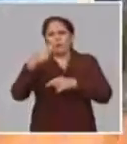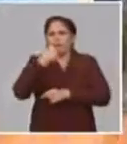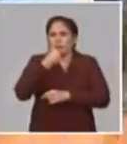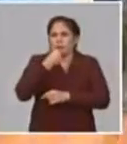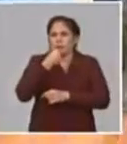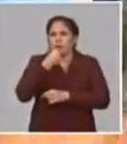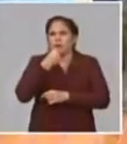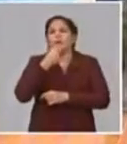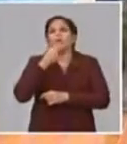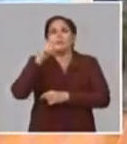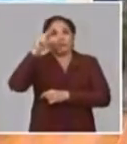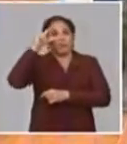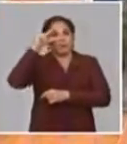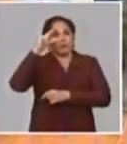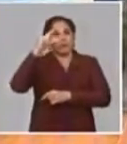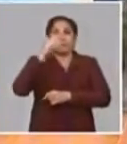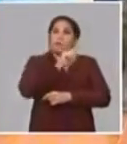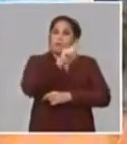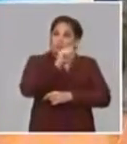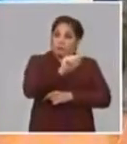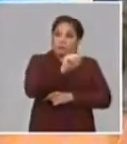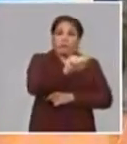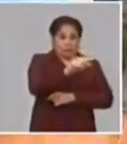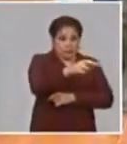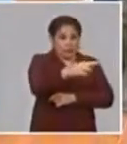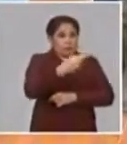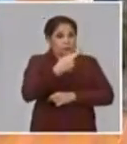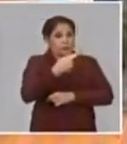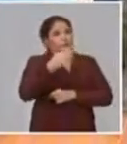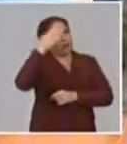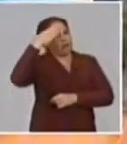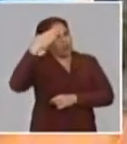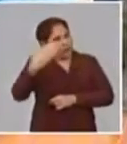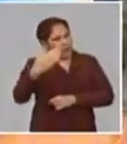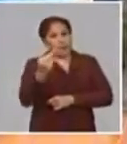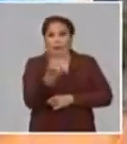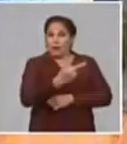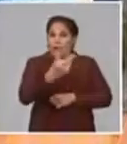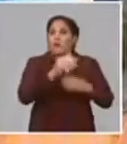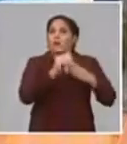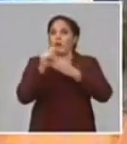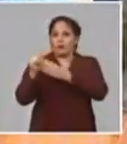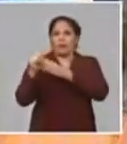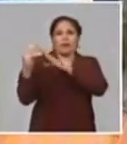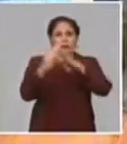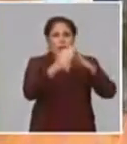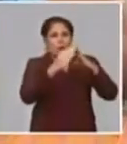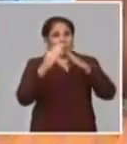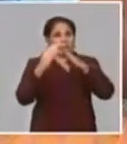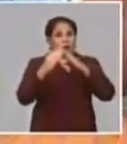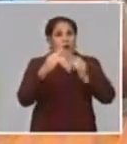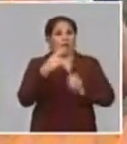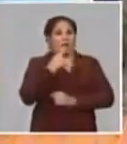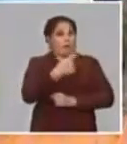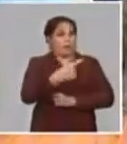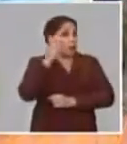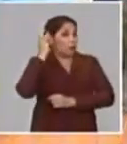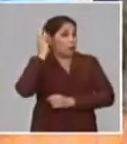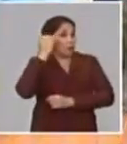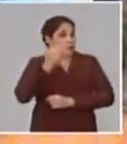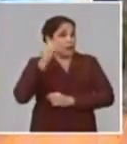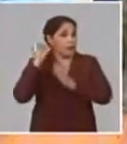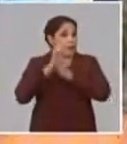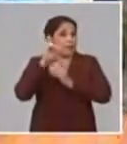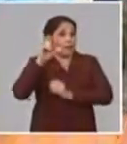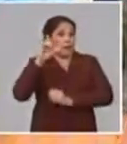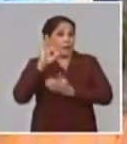Randy, muchas gracias. Como vimos a Cristina y a Teresa, son libres que en la comunidad mueven a